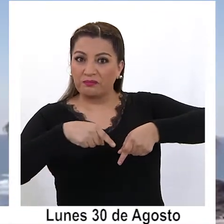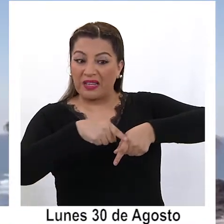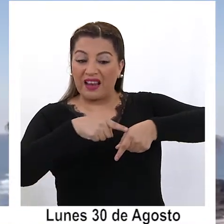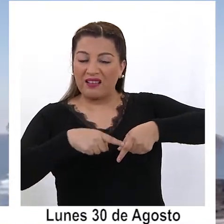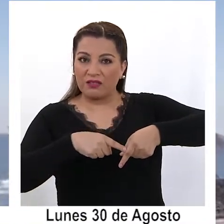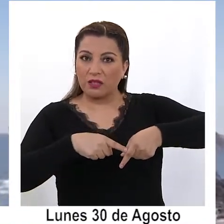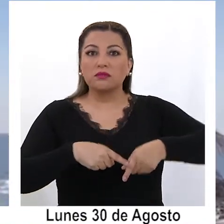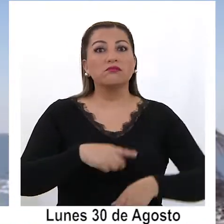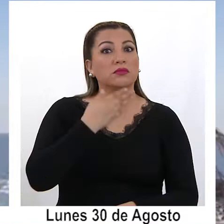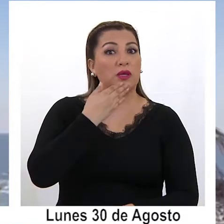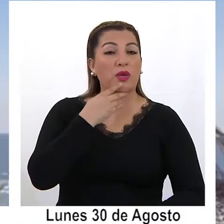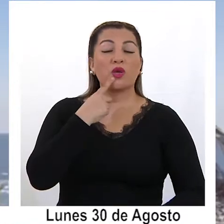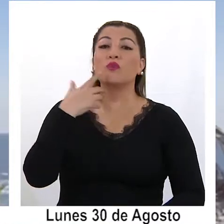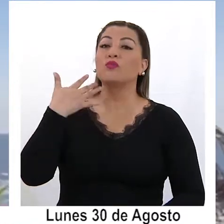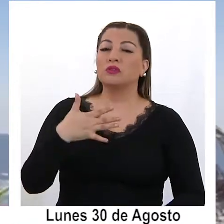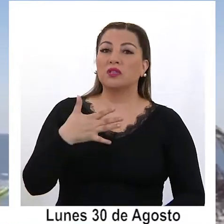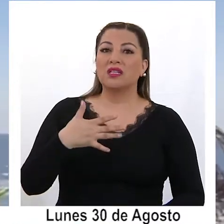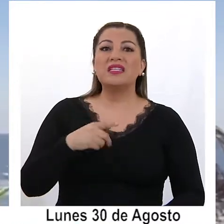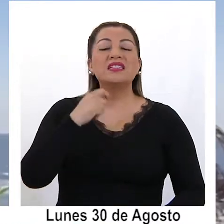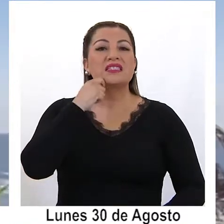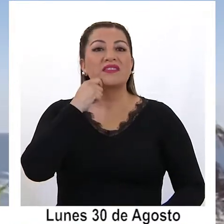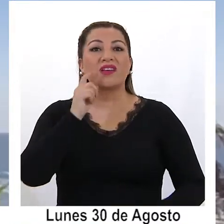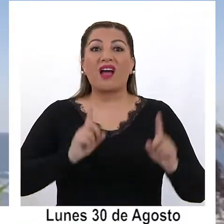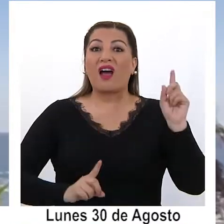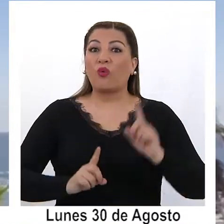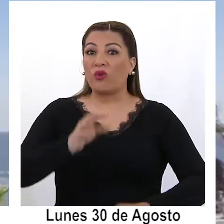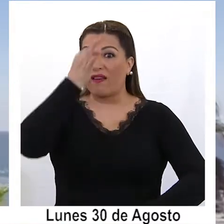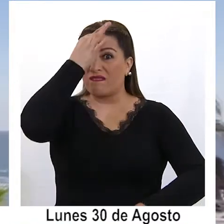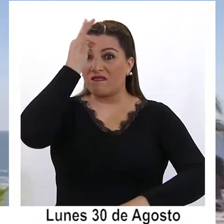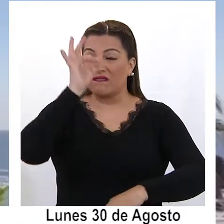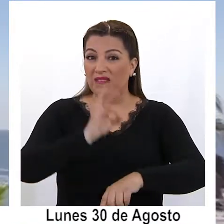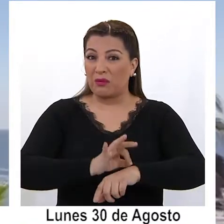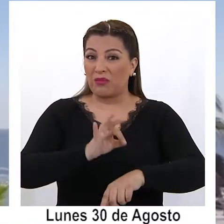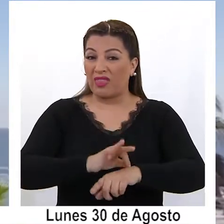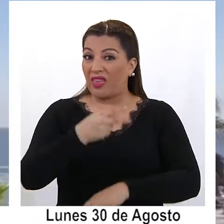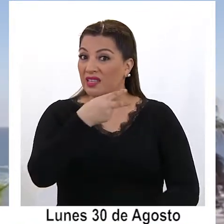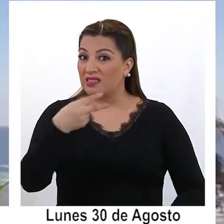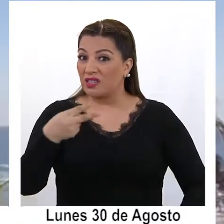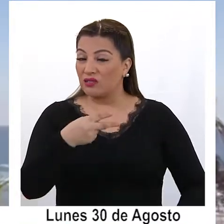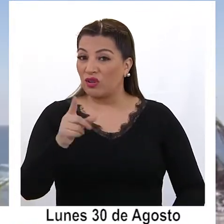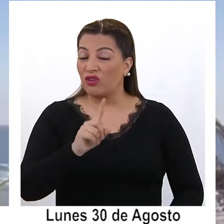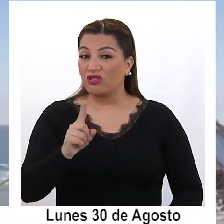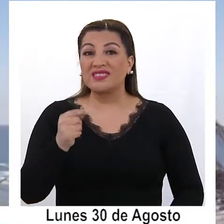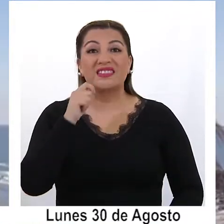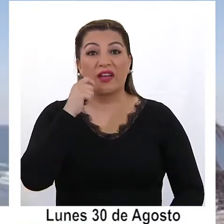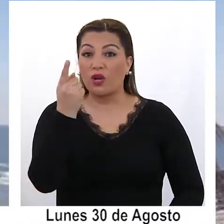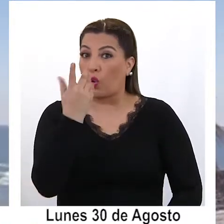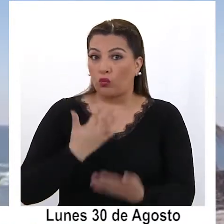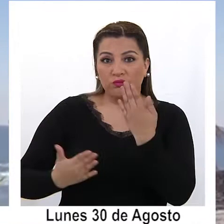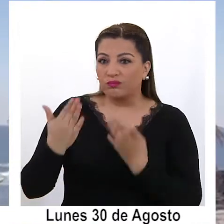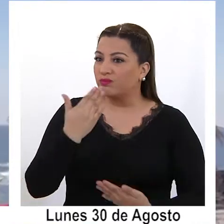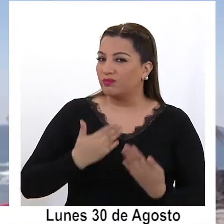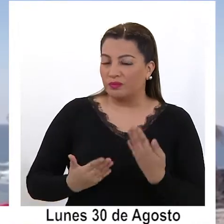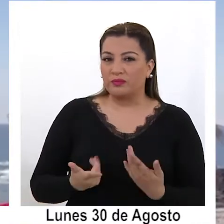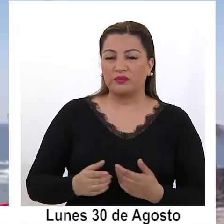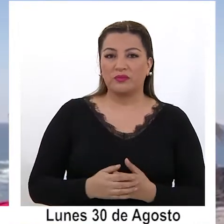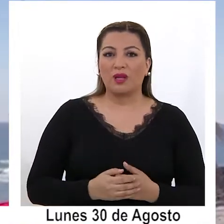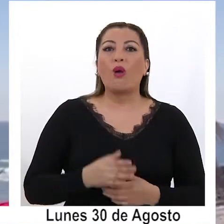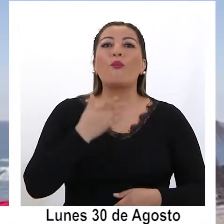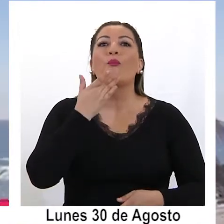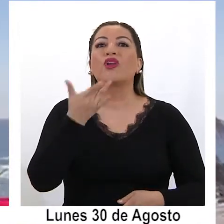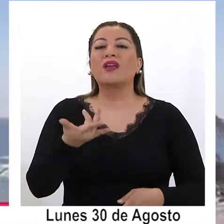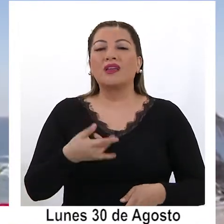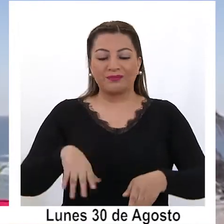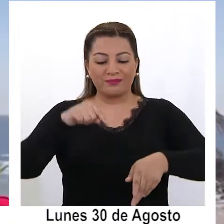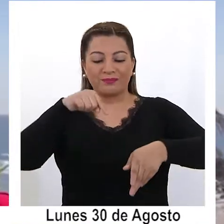cavidad vaginal. Señalar también, importante, que no protege contra algunas infecciones de transmisión sexual, ya dado